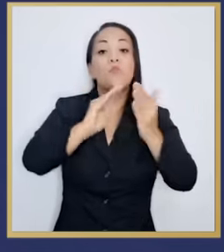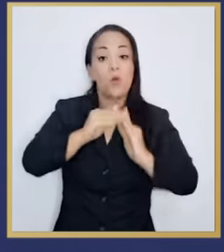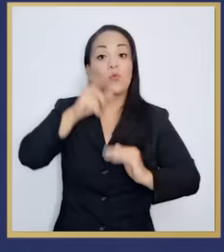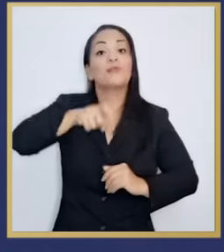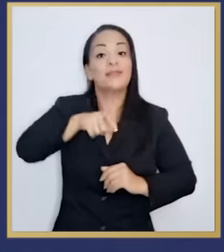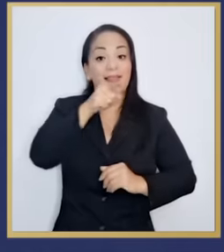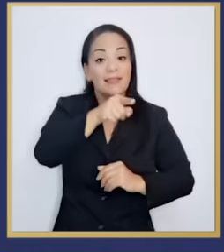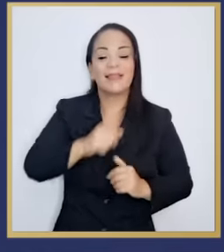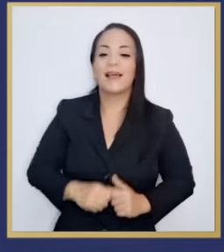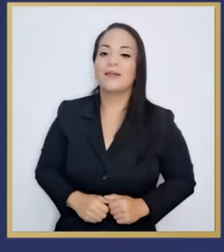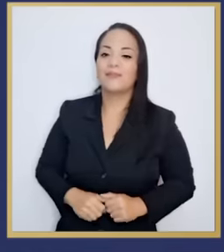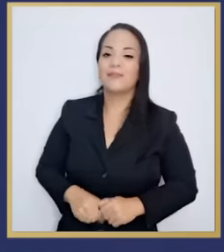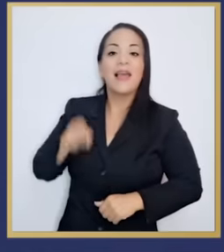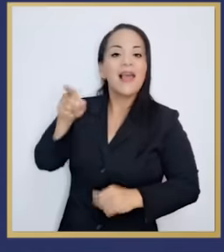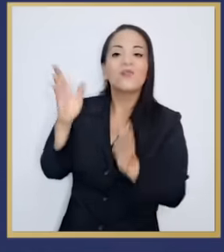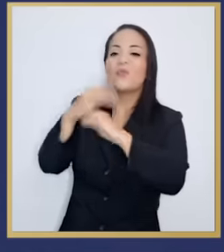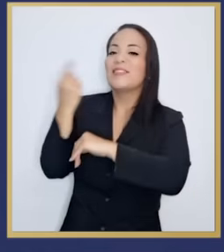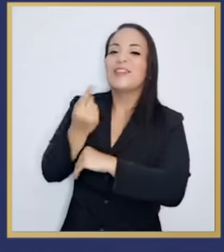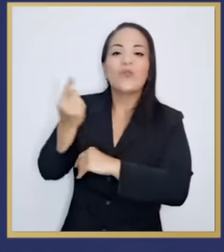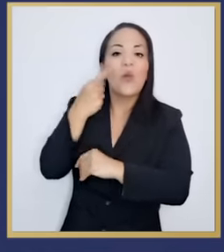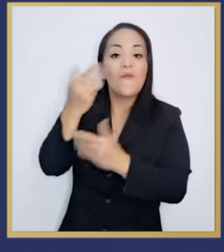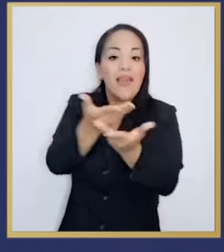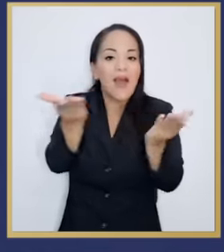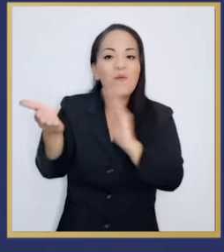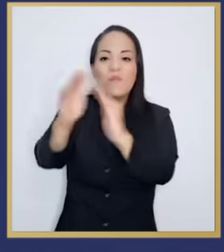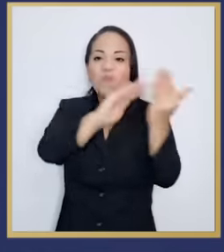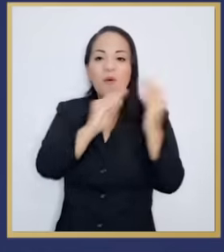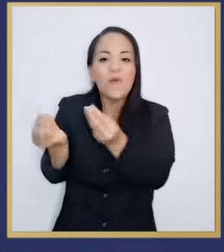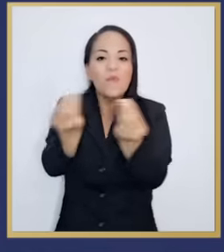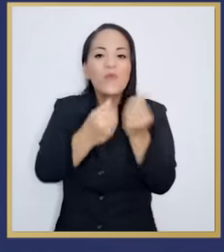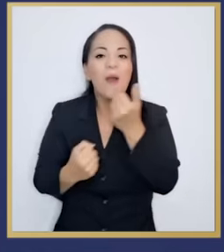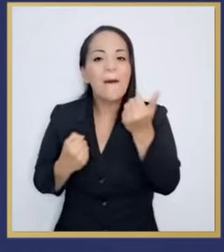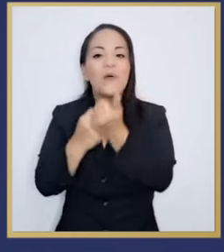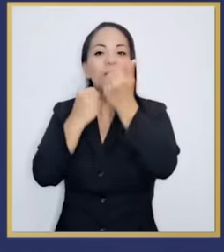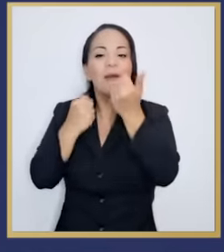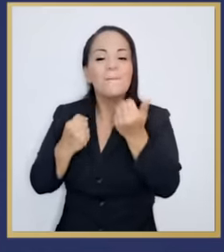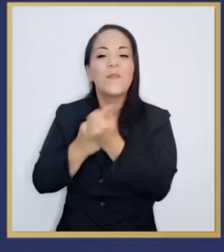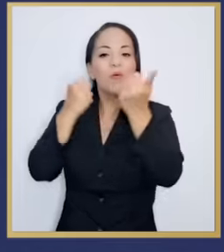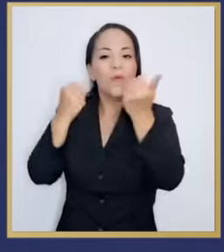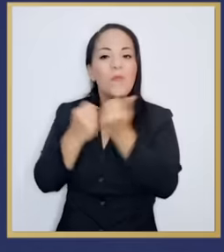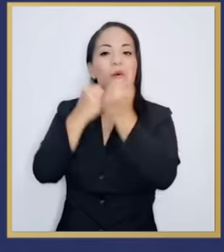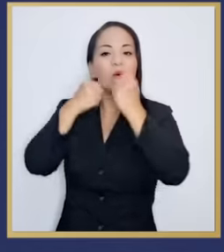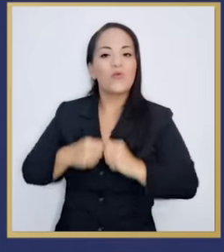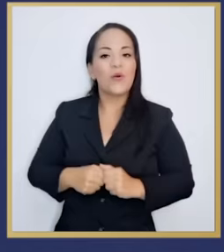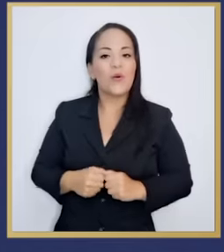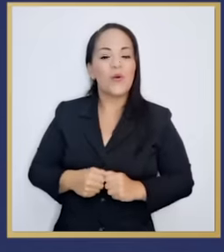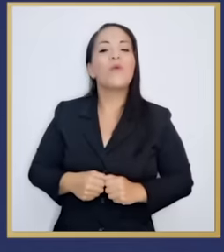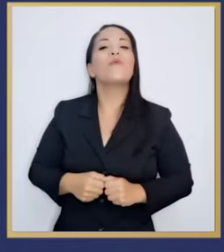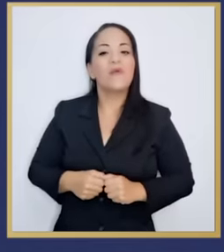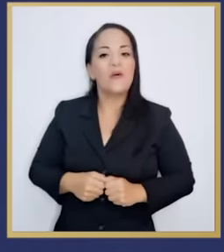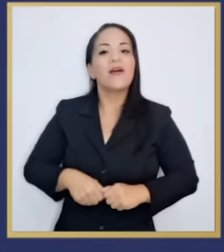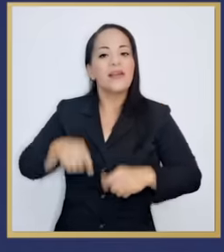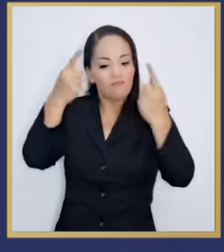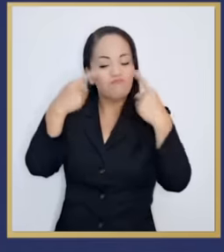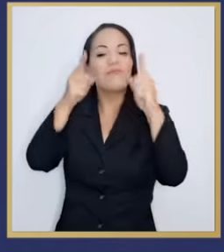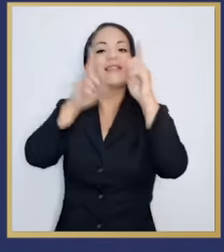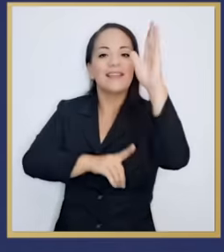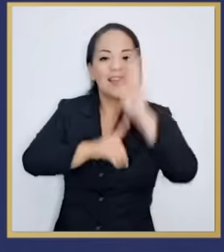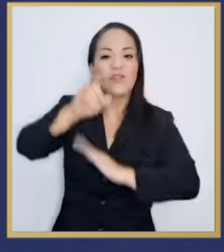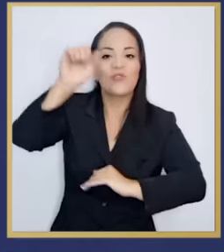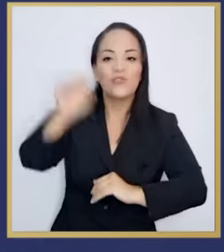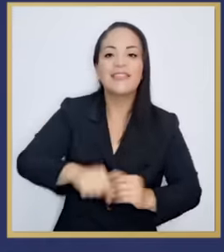necesita. No está solo, tiene todo este pueblo aquí que lo apoya, este pollo que pide desarrollo, pide